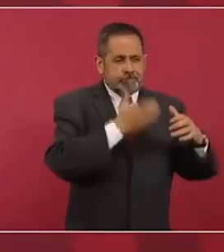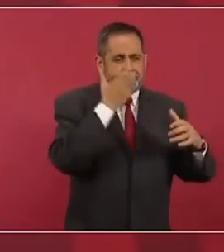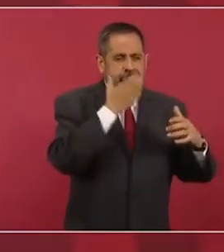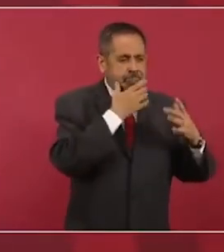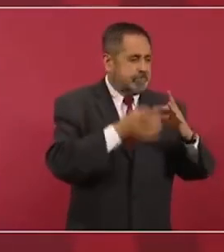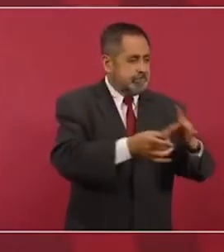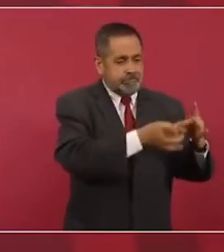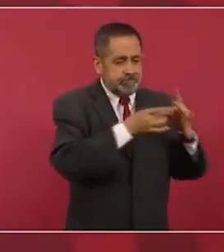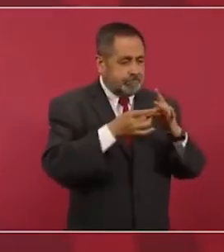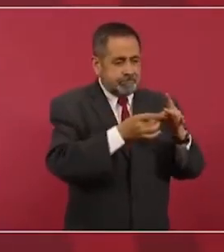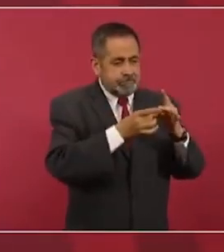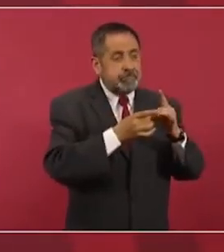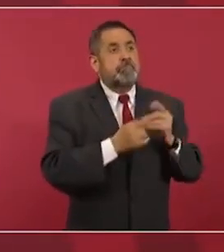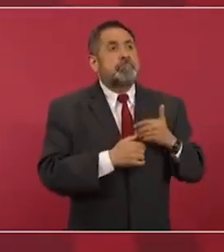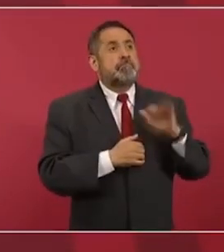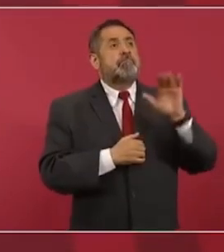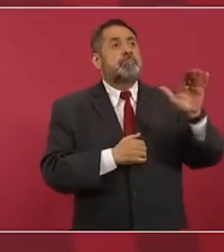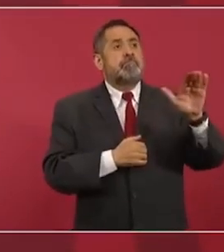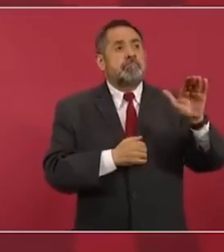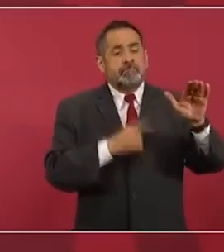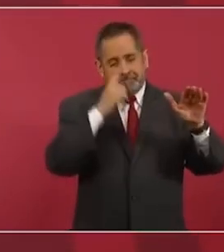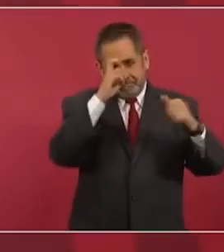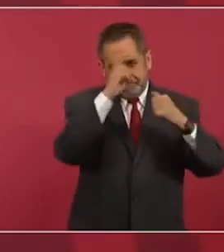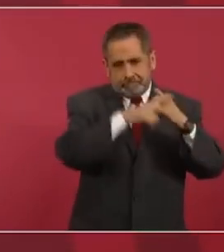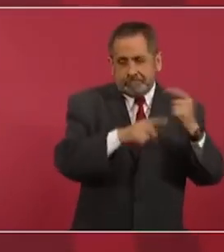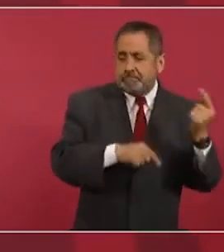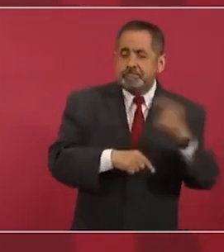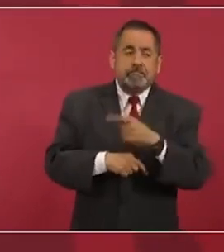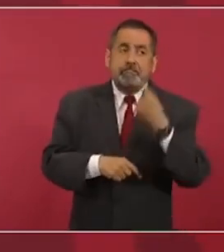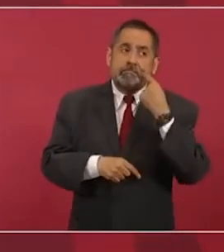que prevalece.